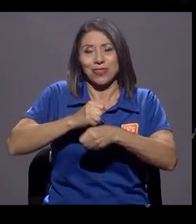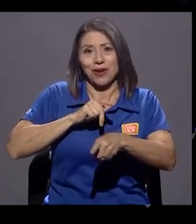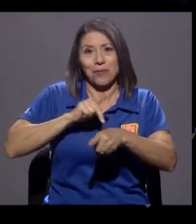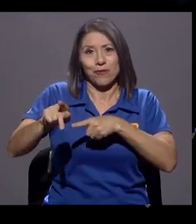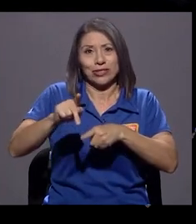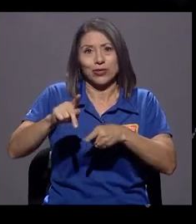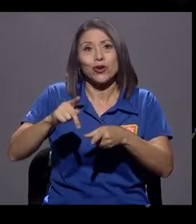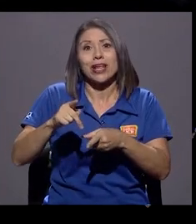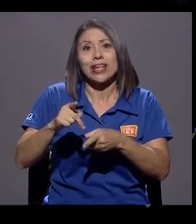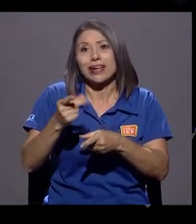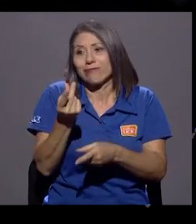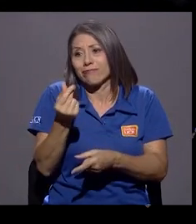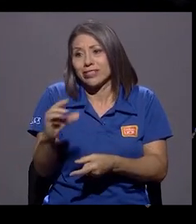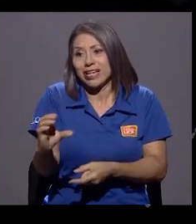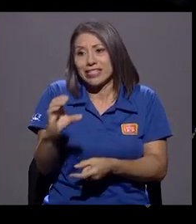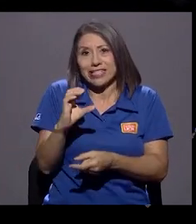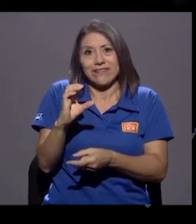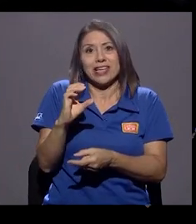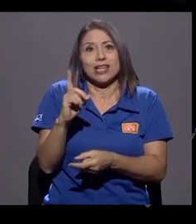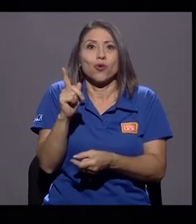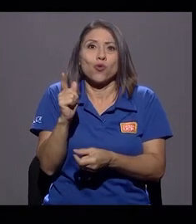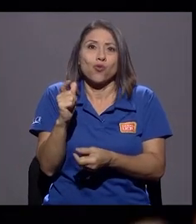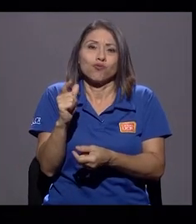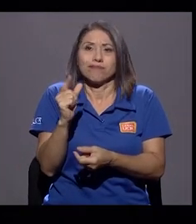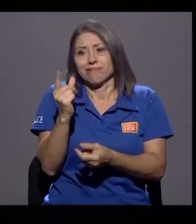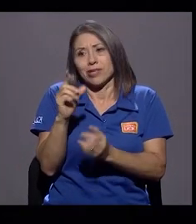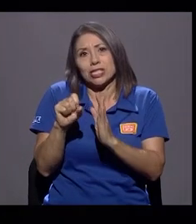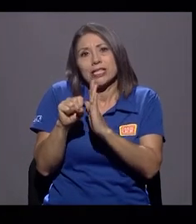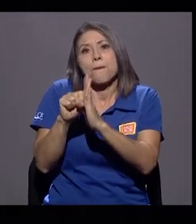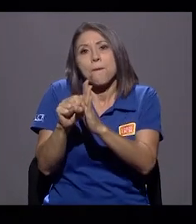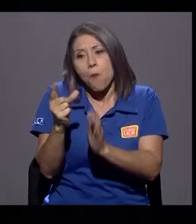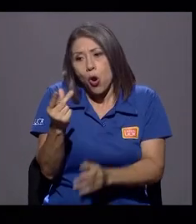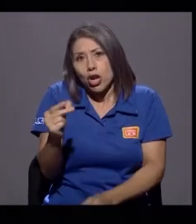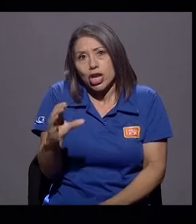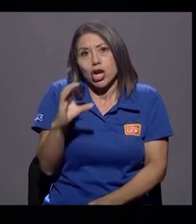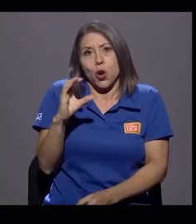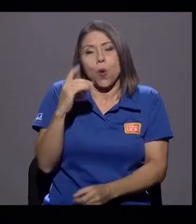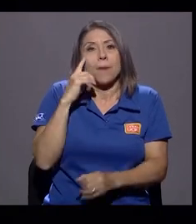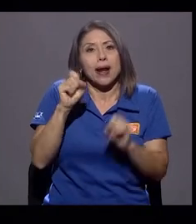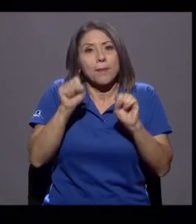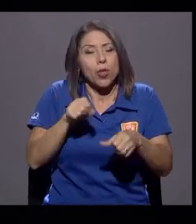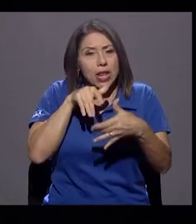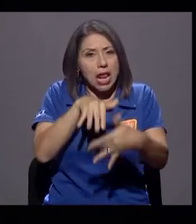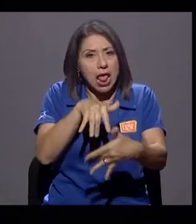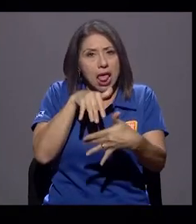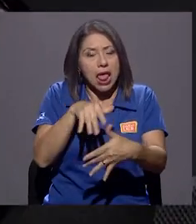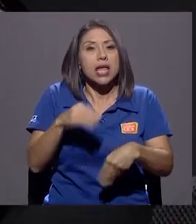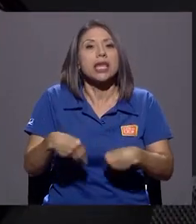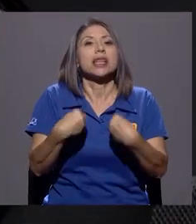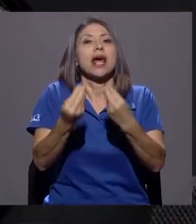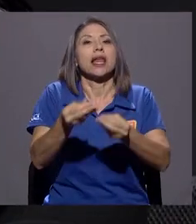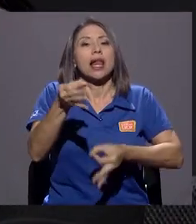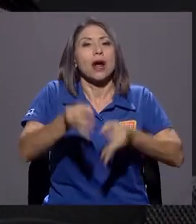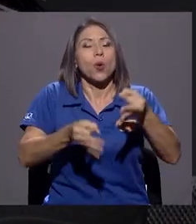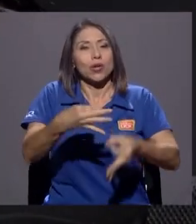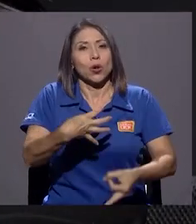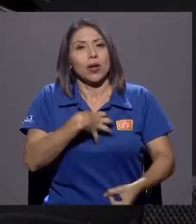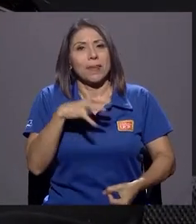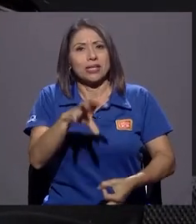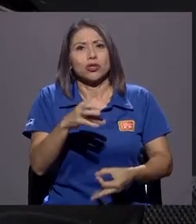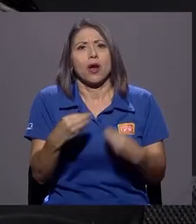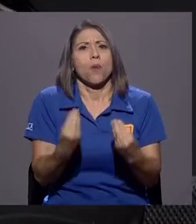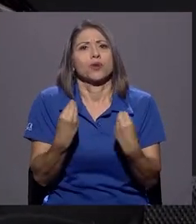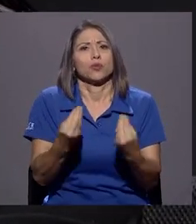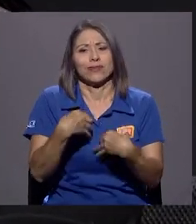era, digamos, muy simbólico para podernos formar y darle a la corte lo que merecía que me hagan